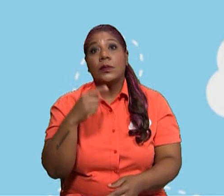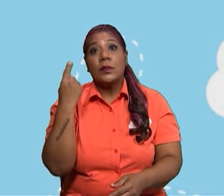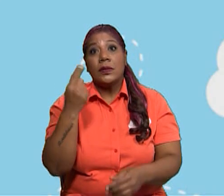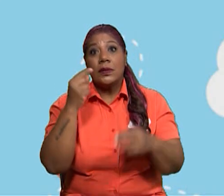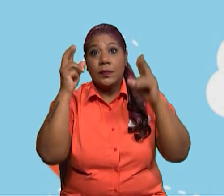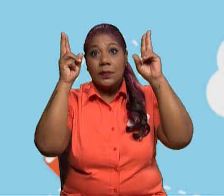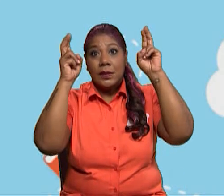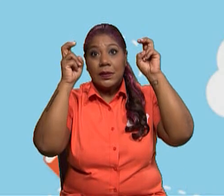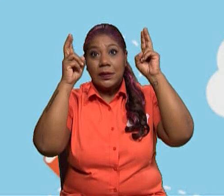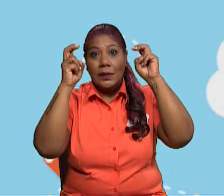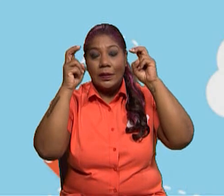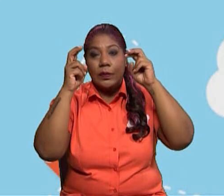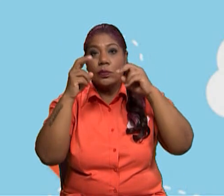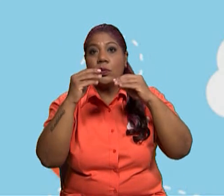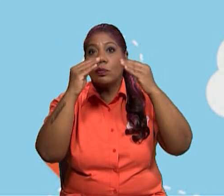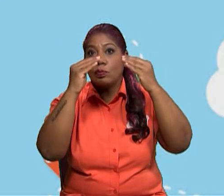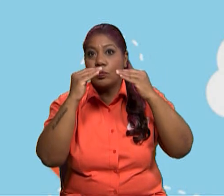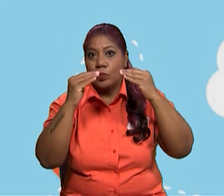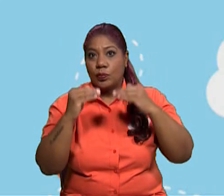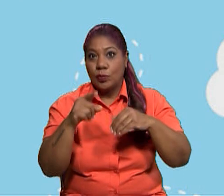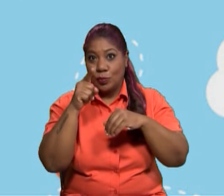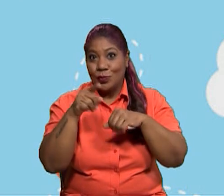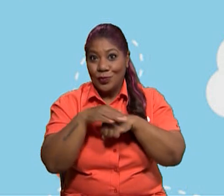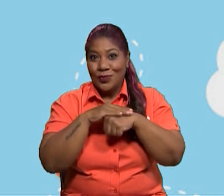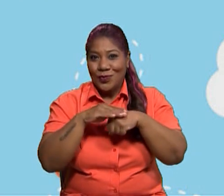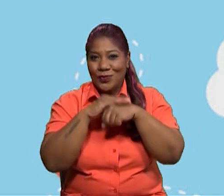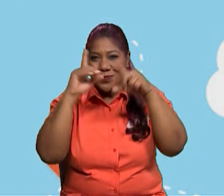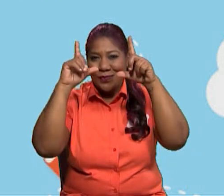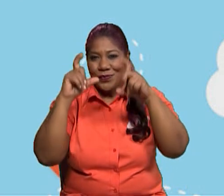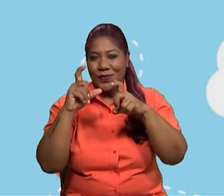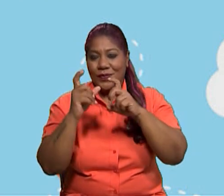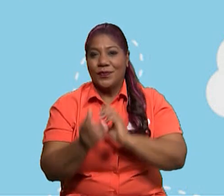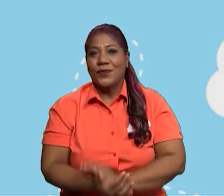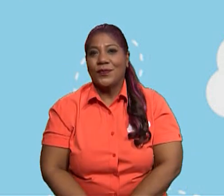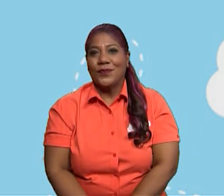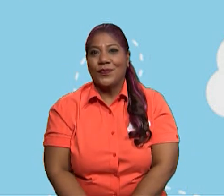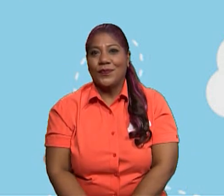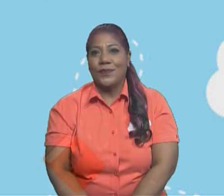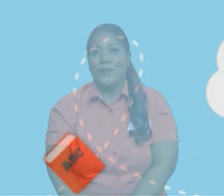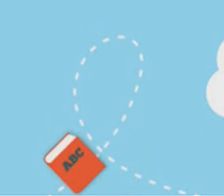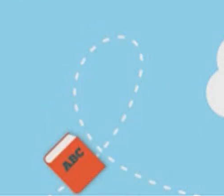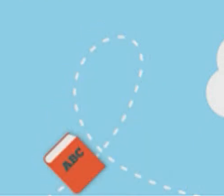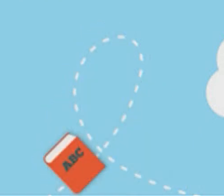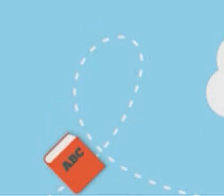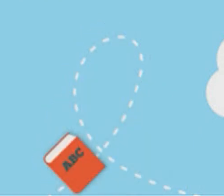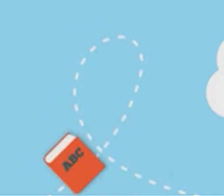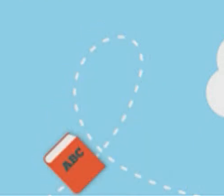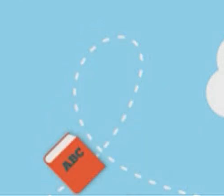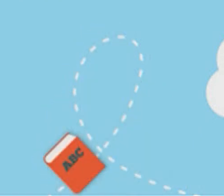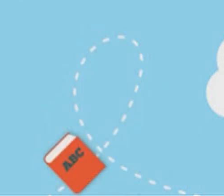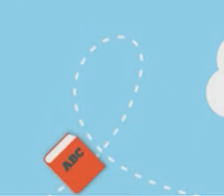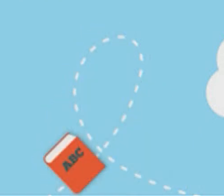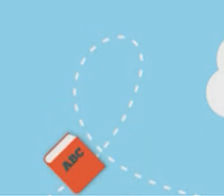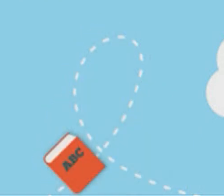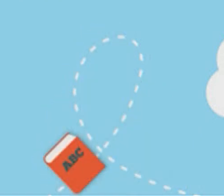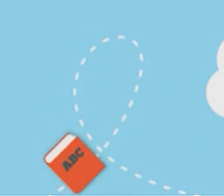tomarle una captura de pantalla para que puedas tener idea a la hora de hacer tu actividad.